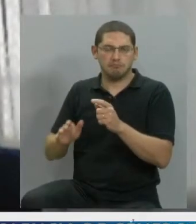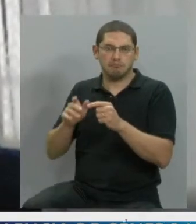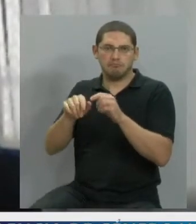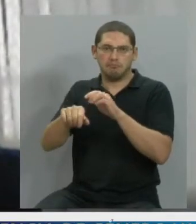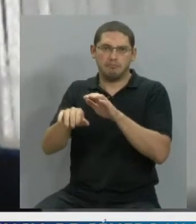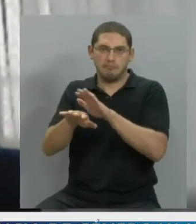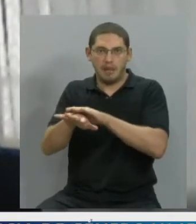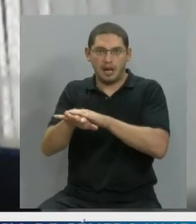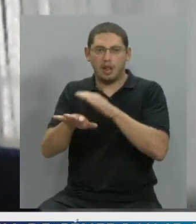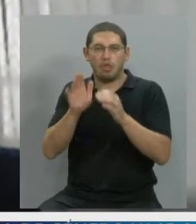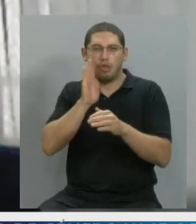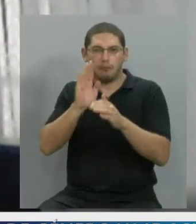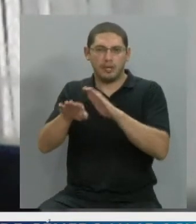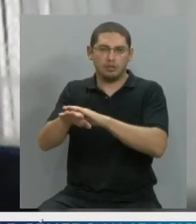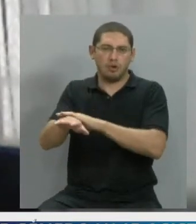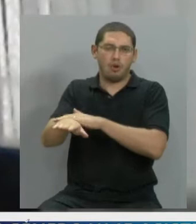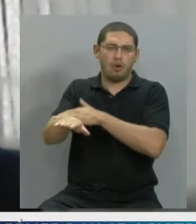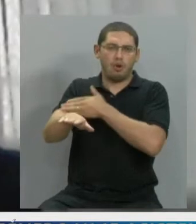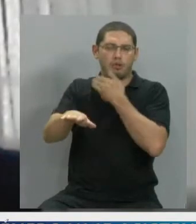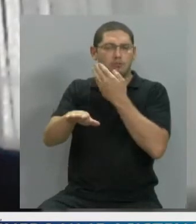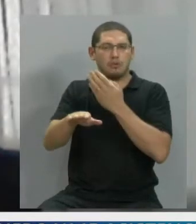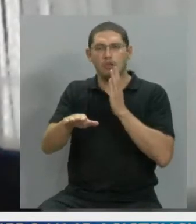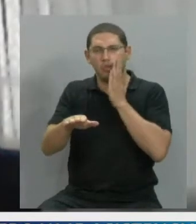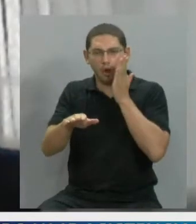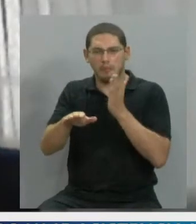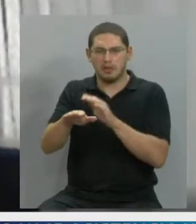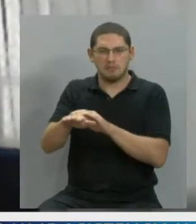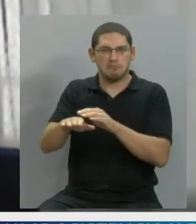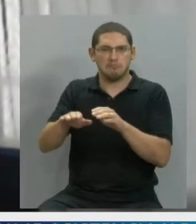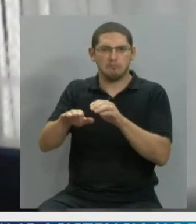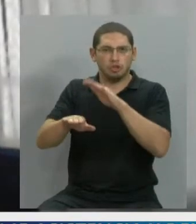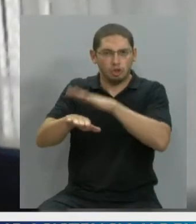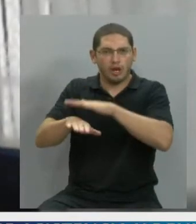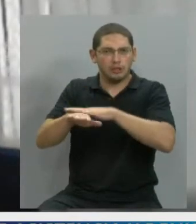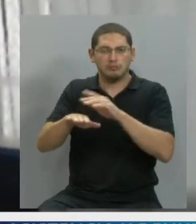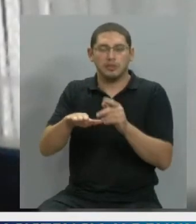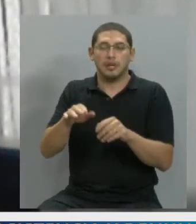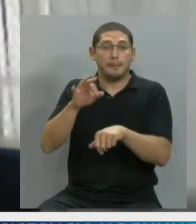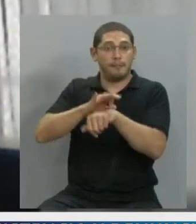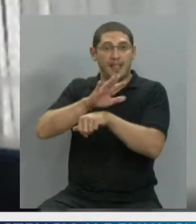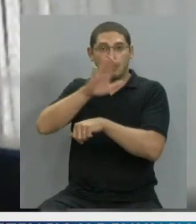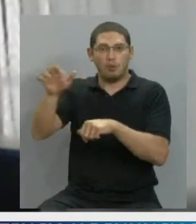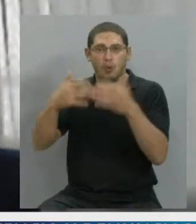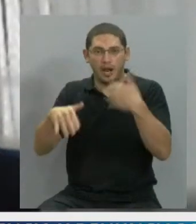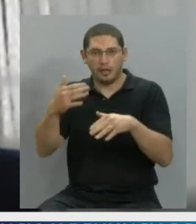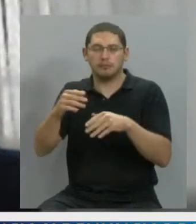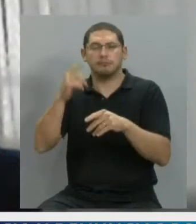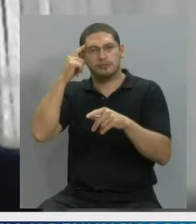la cadera hasta el pie. La llevé al médico clínico, que me da consulta urgente con el neurólogo.